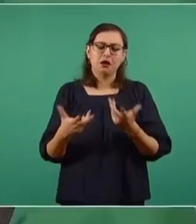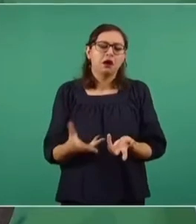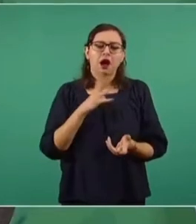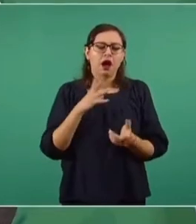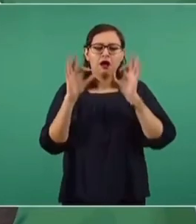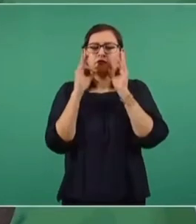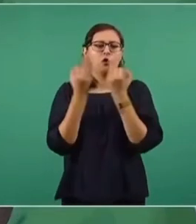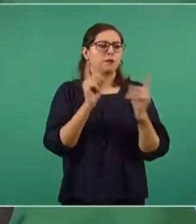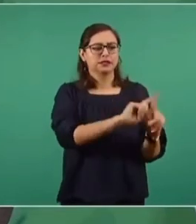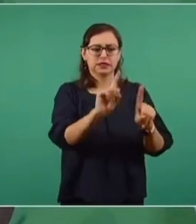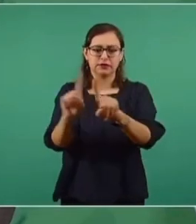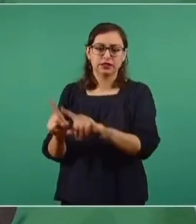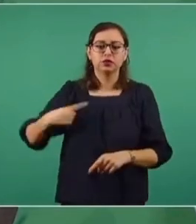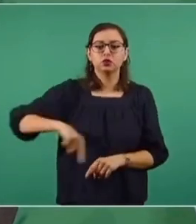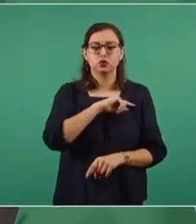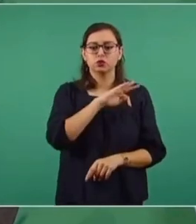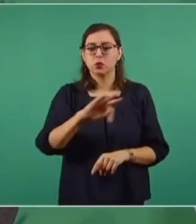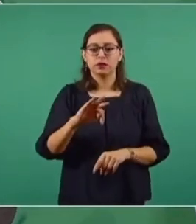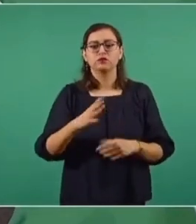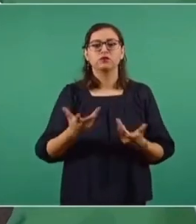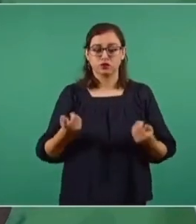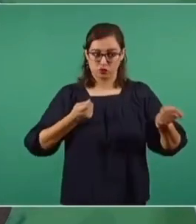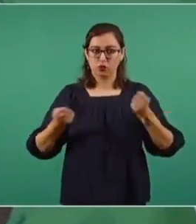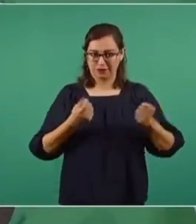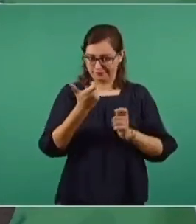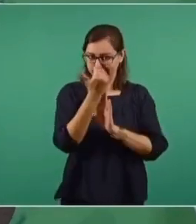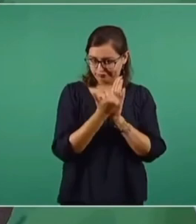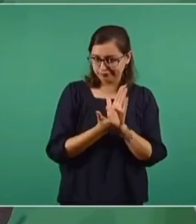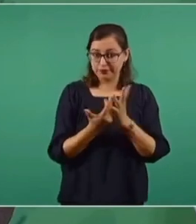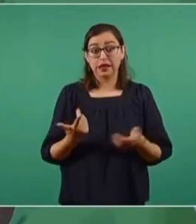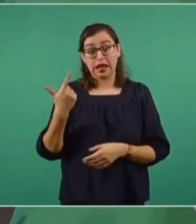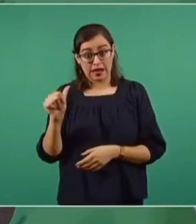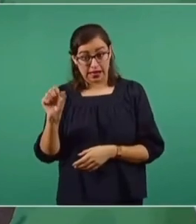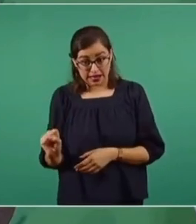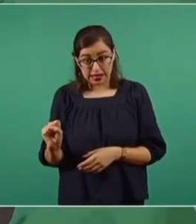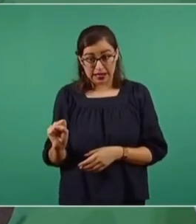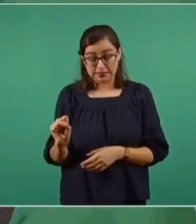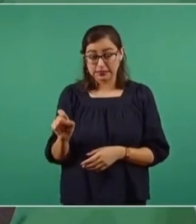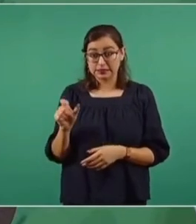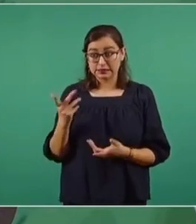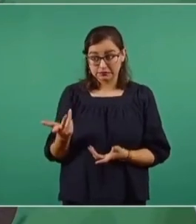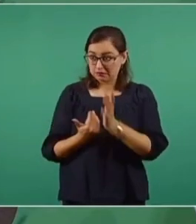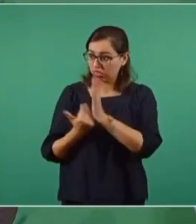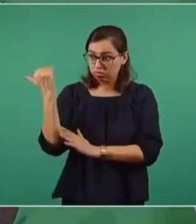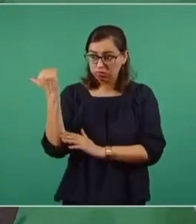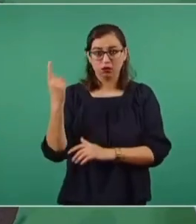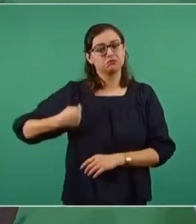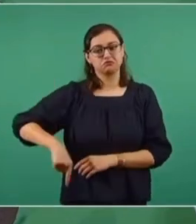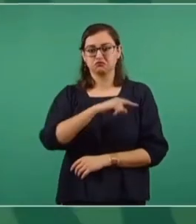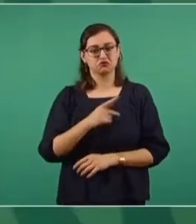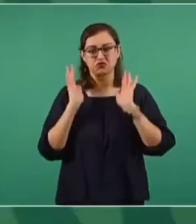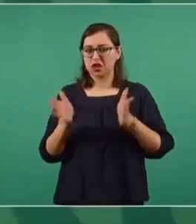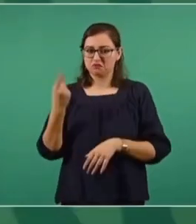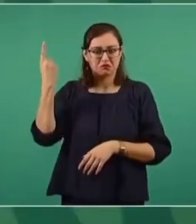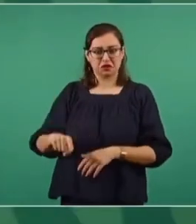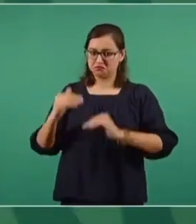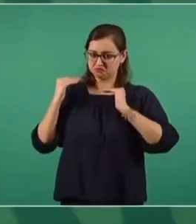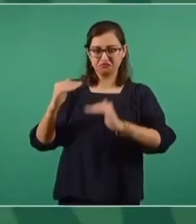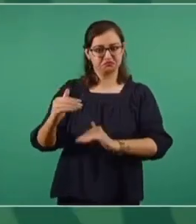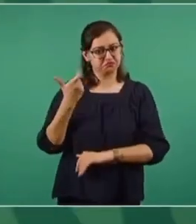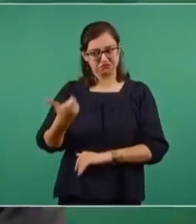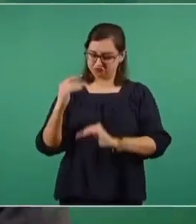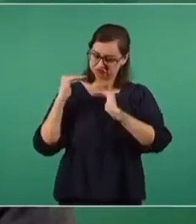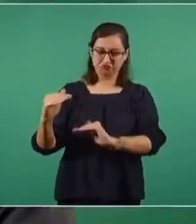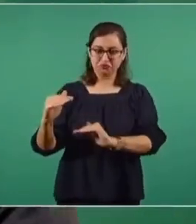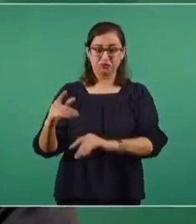de tener control. En el caso del gas, si es necesario, vamos a establecer un precio máximo. No les va a